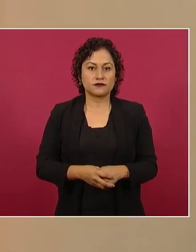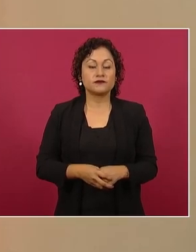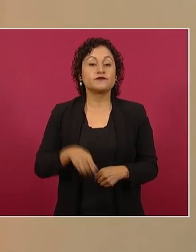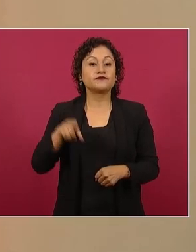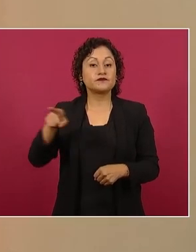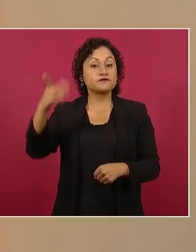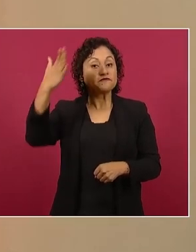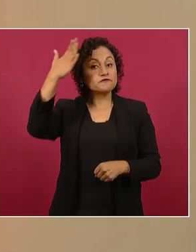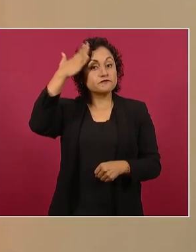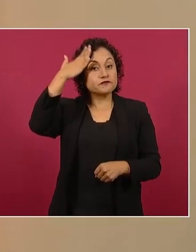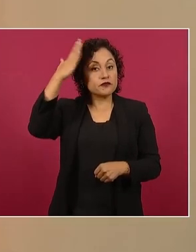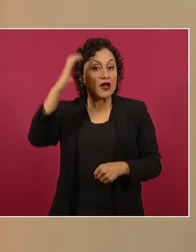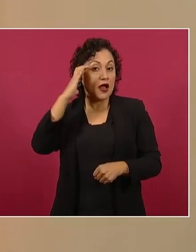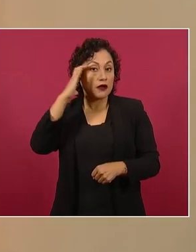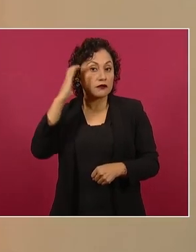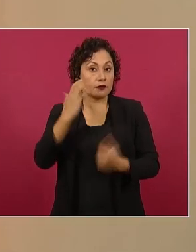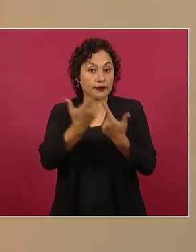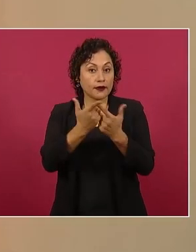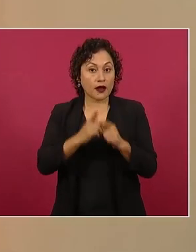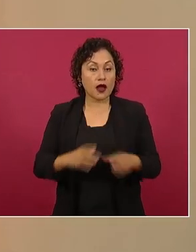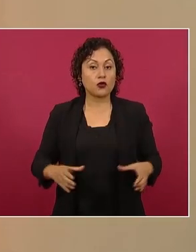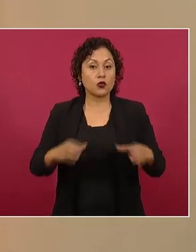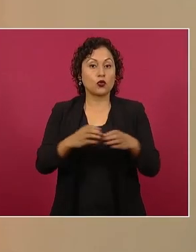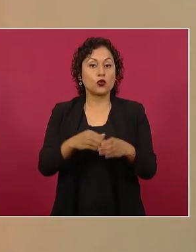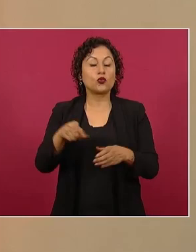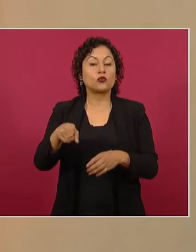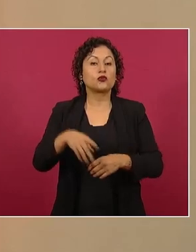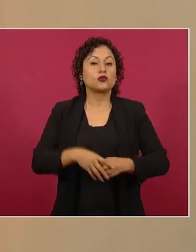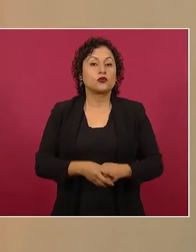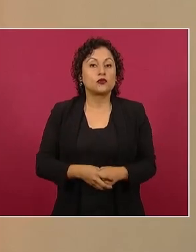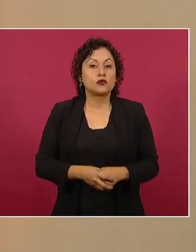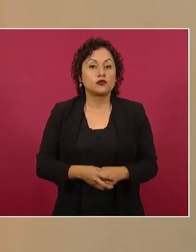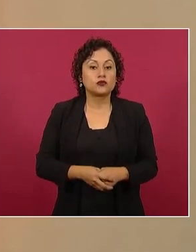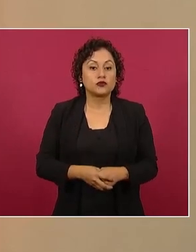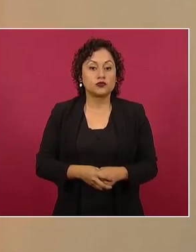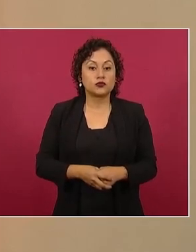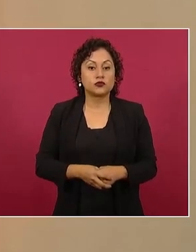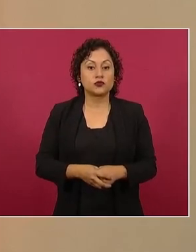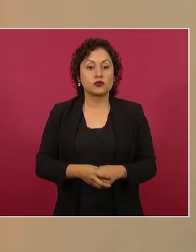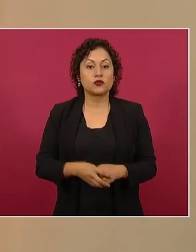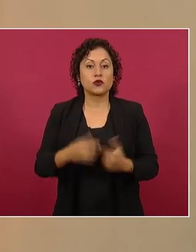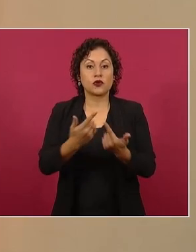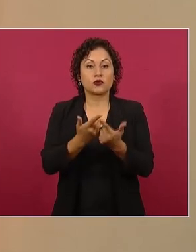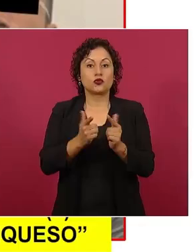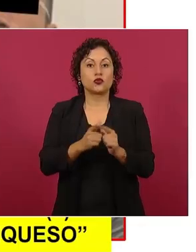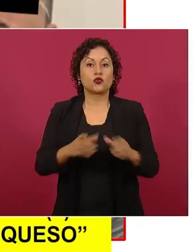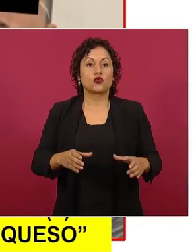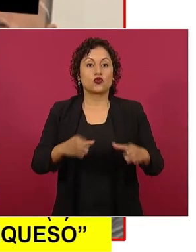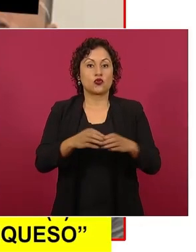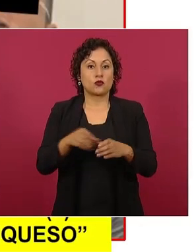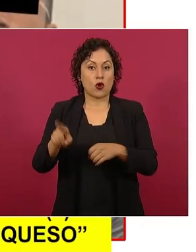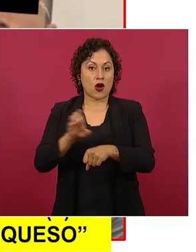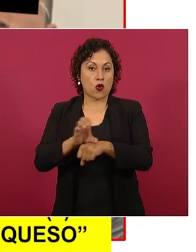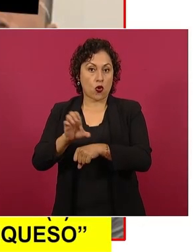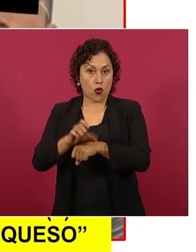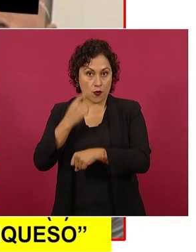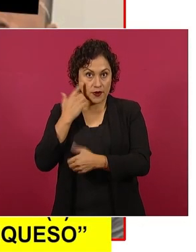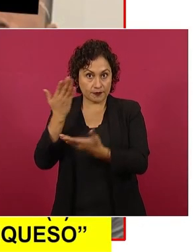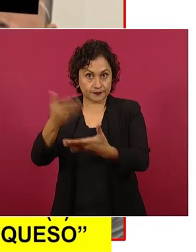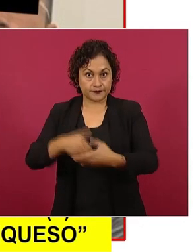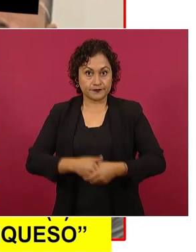criminal de la cúpula criminal de Colombia. Es una